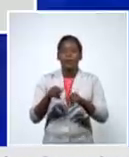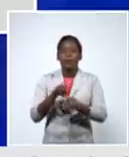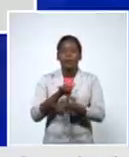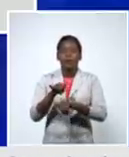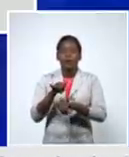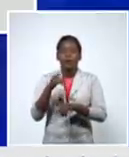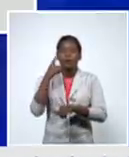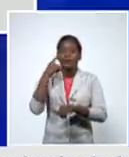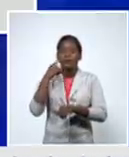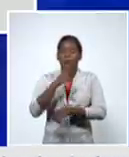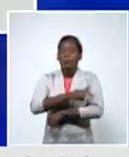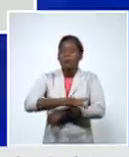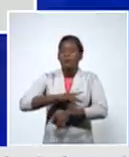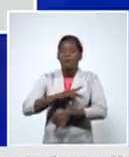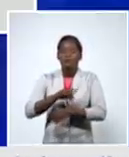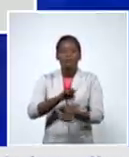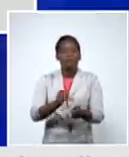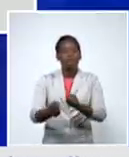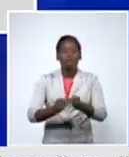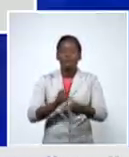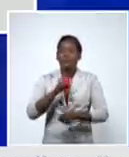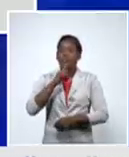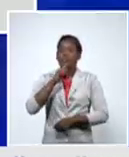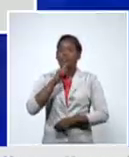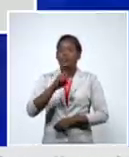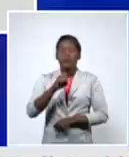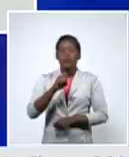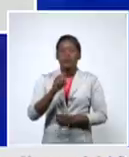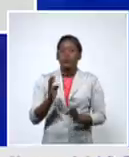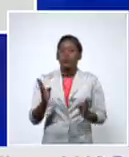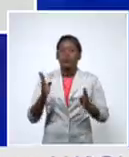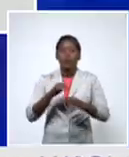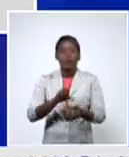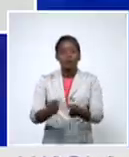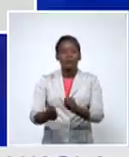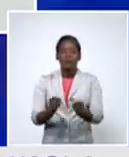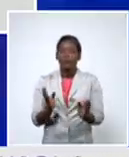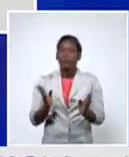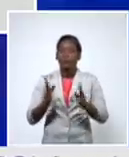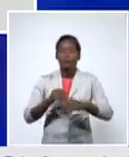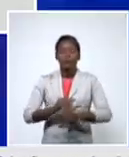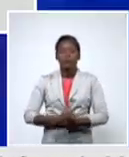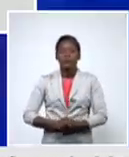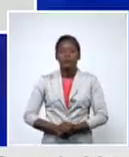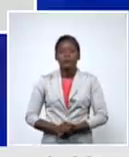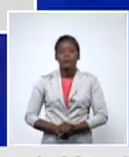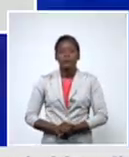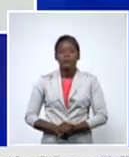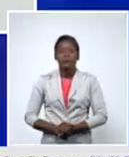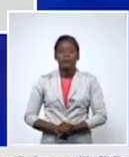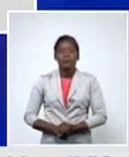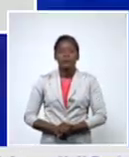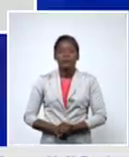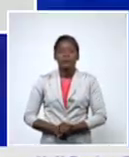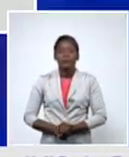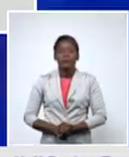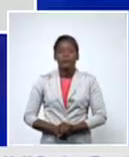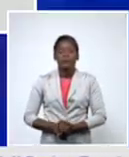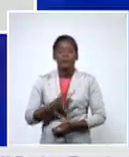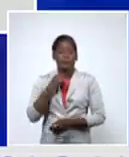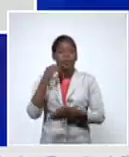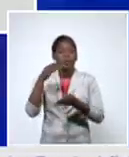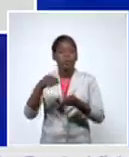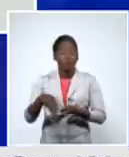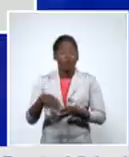orientado por las indicaciones de las máximas autoridades pues no permite su control y en los fallecidos el comportamiento también